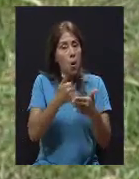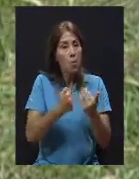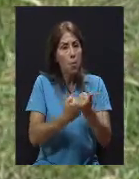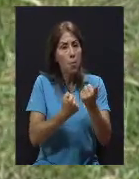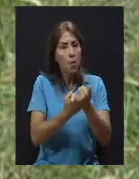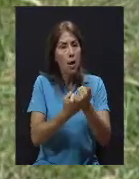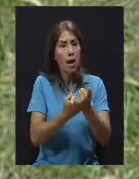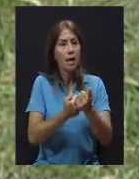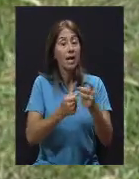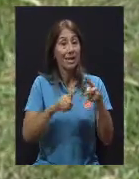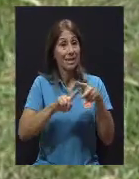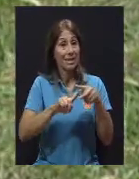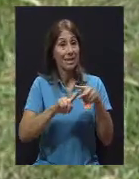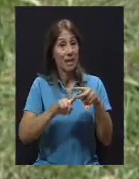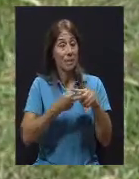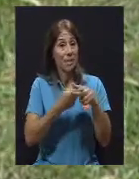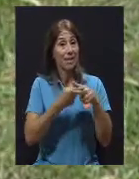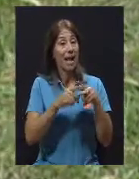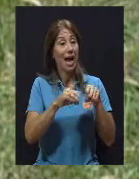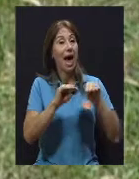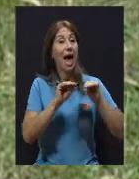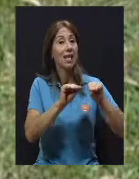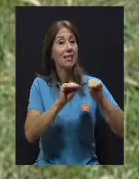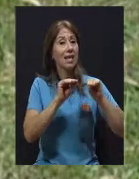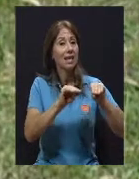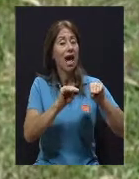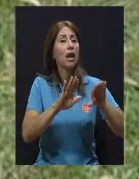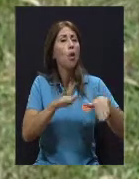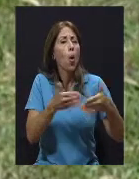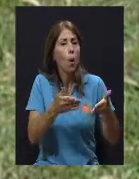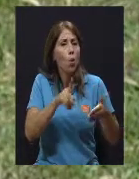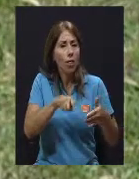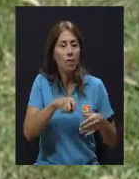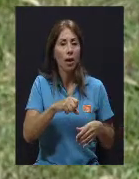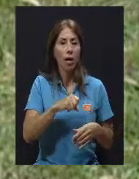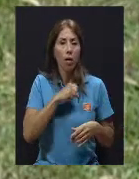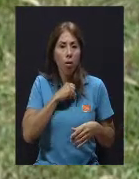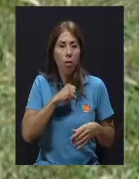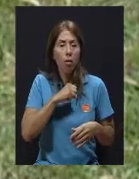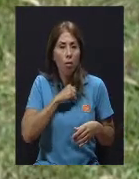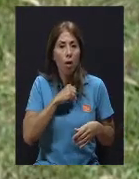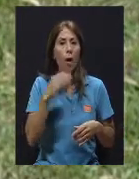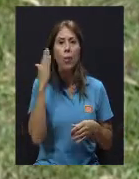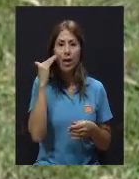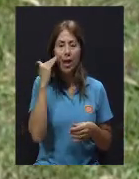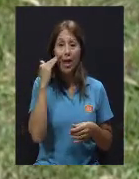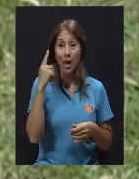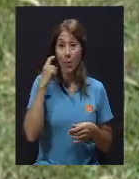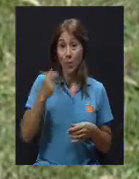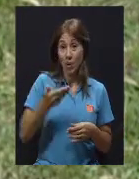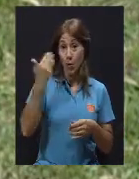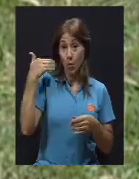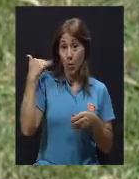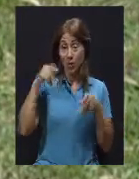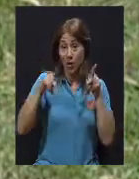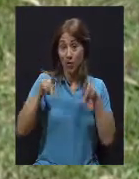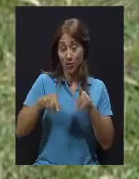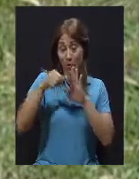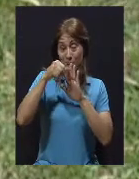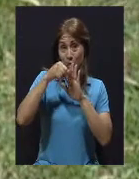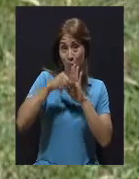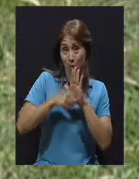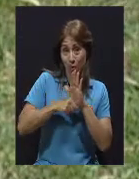empieza a enseñar a toser porque cuando son sometidos a la cirugía el anestésico, con lo que los pacientes